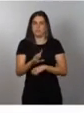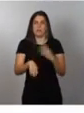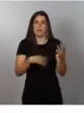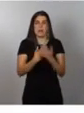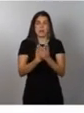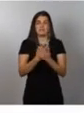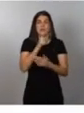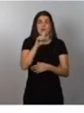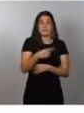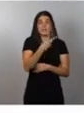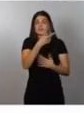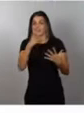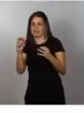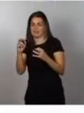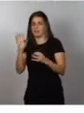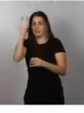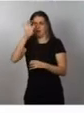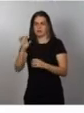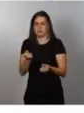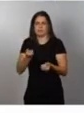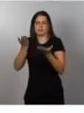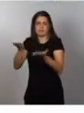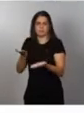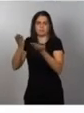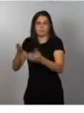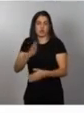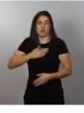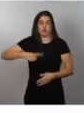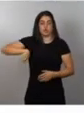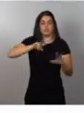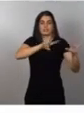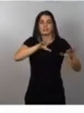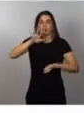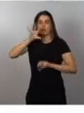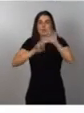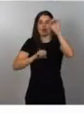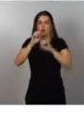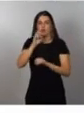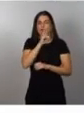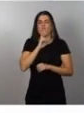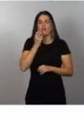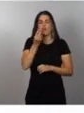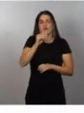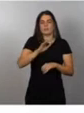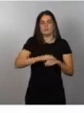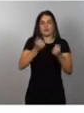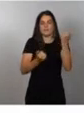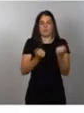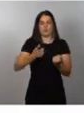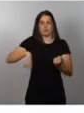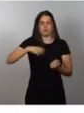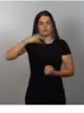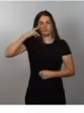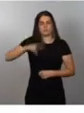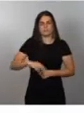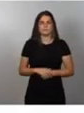países, siendo responsables del 75% del valor añadido del vehículo. Hemos sufrido un